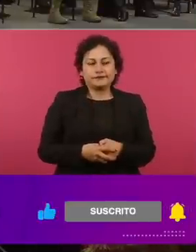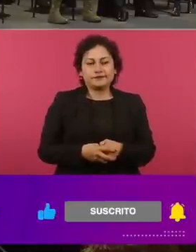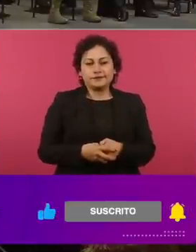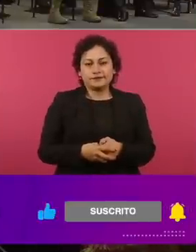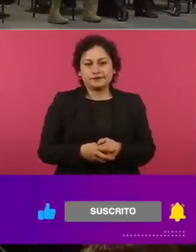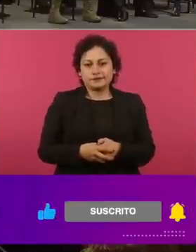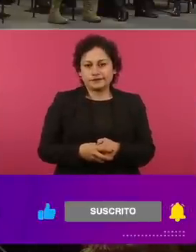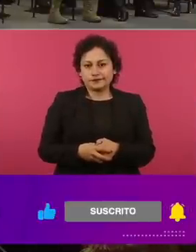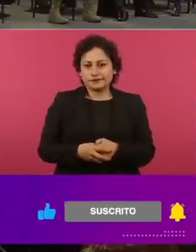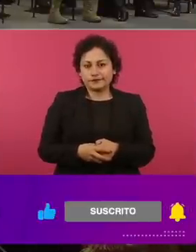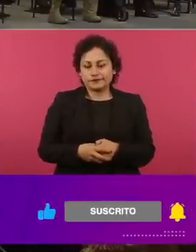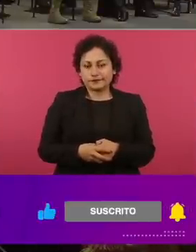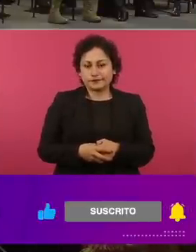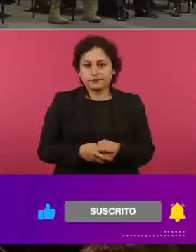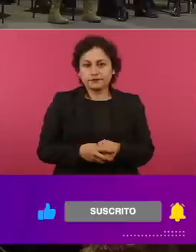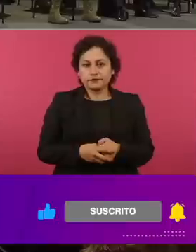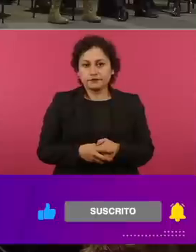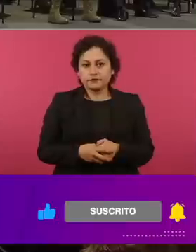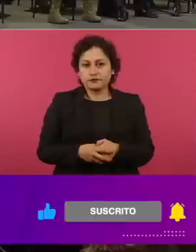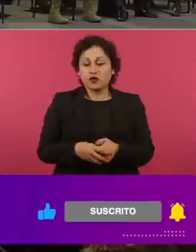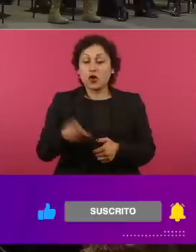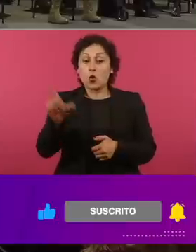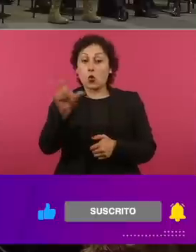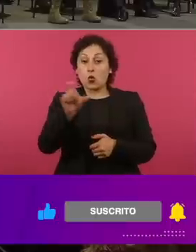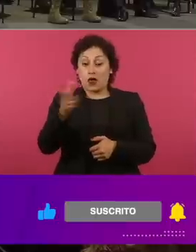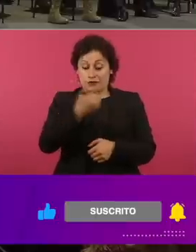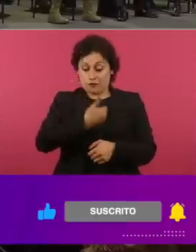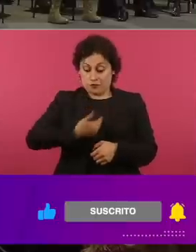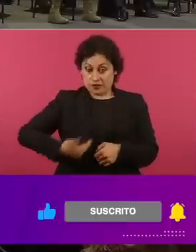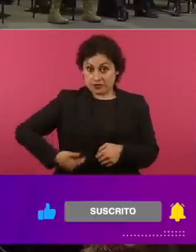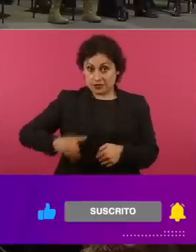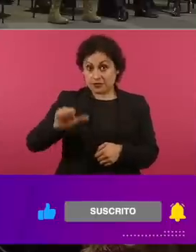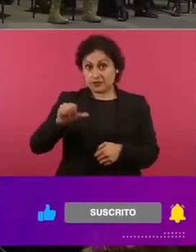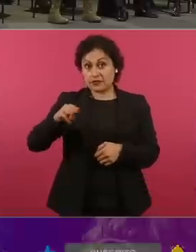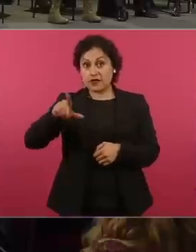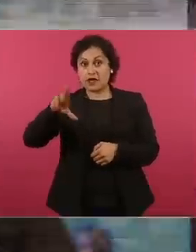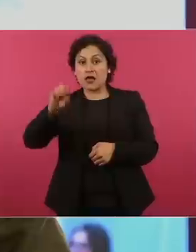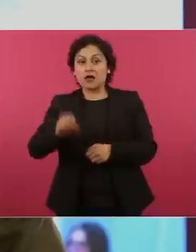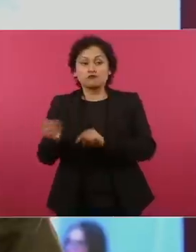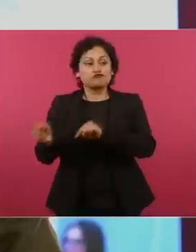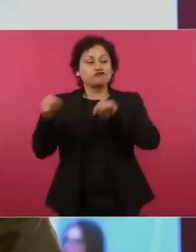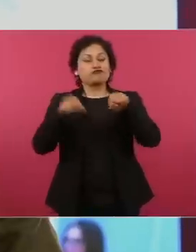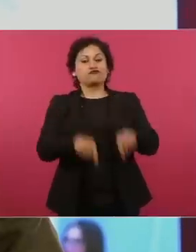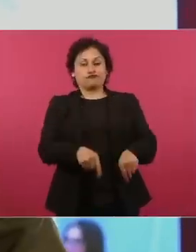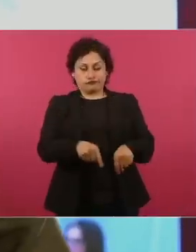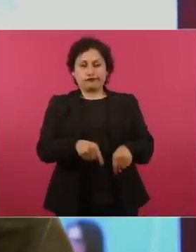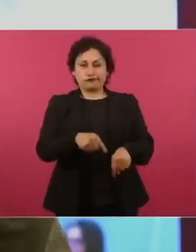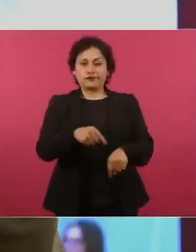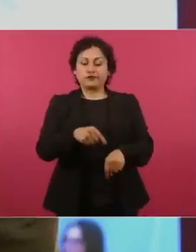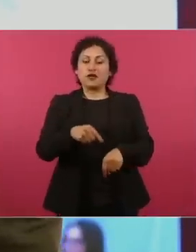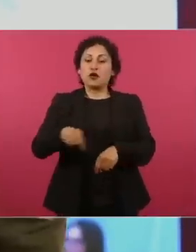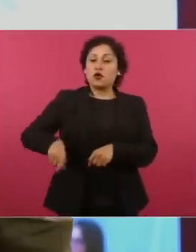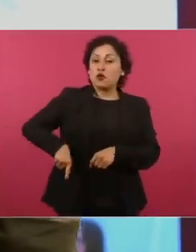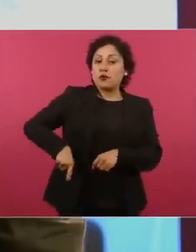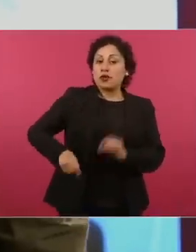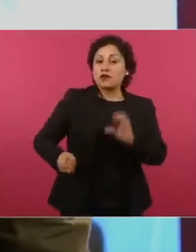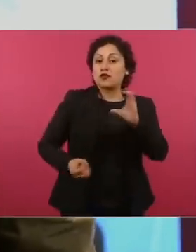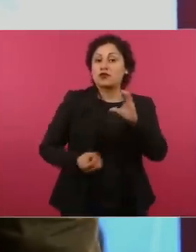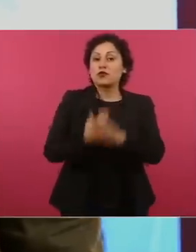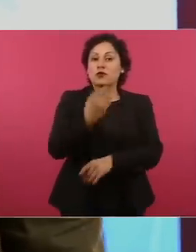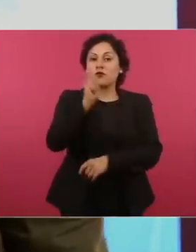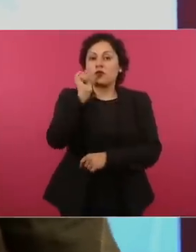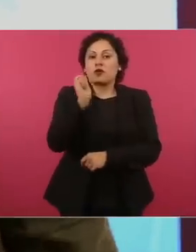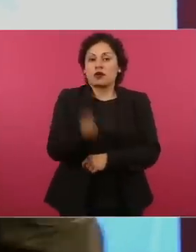Desde el inicio de esta administración, atendiendo las demandas de los trabajadores, el gobierno de México los